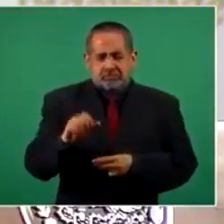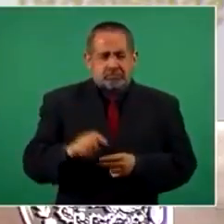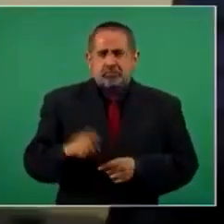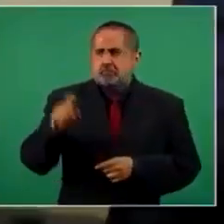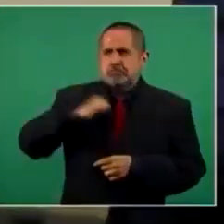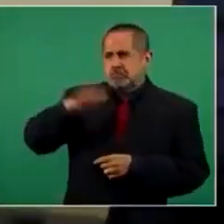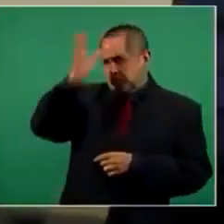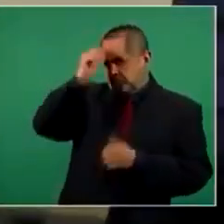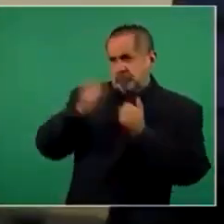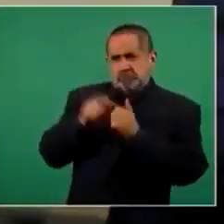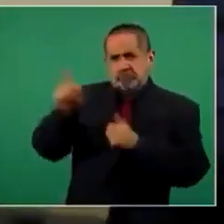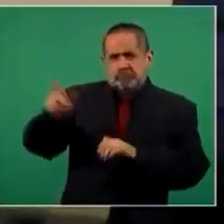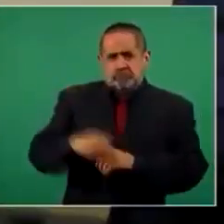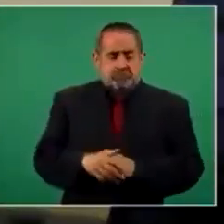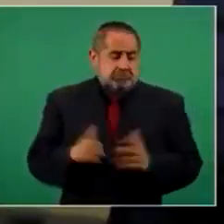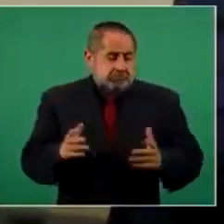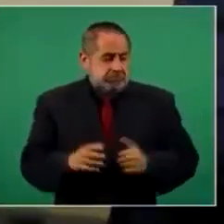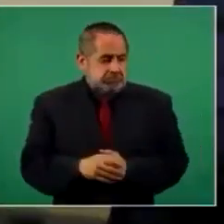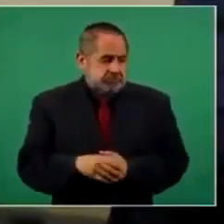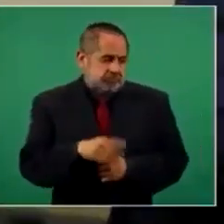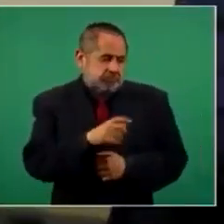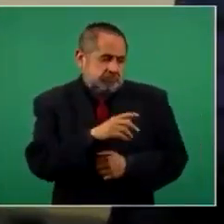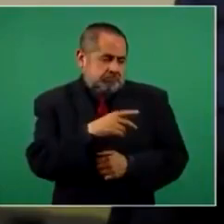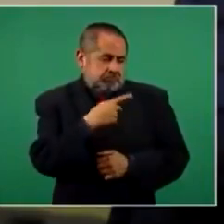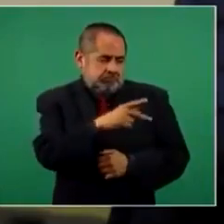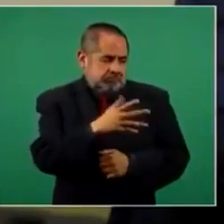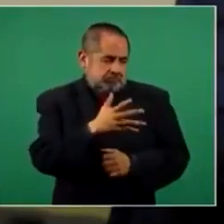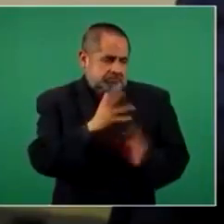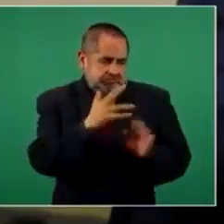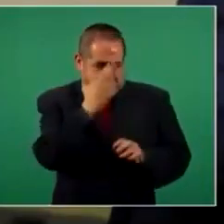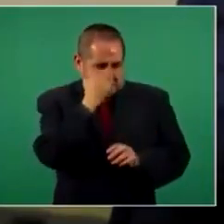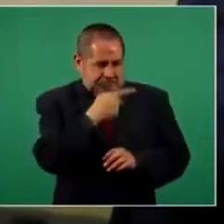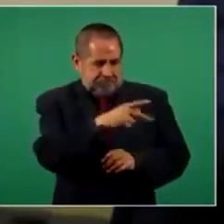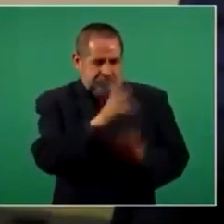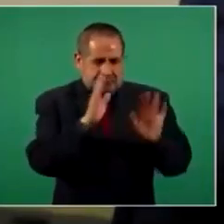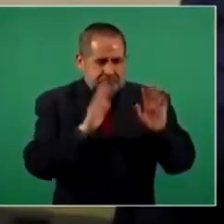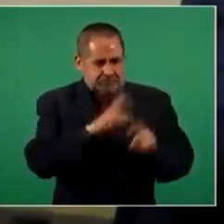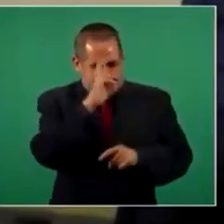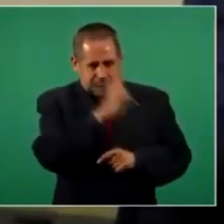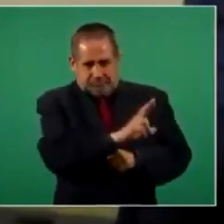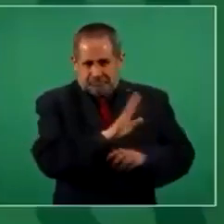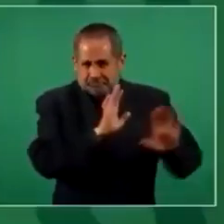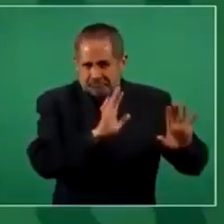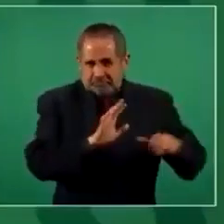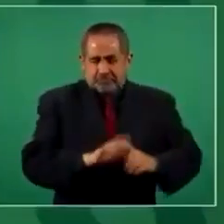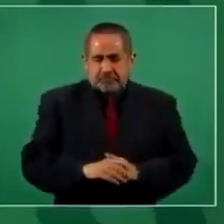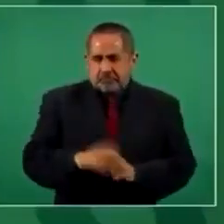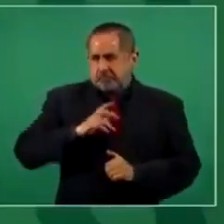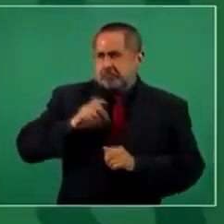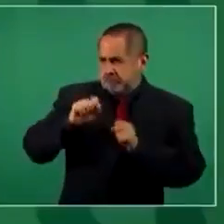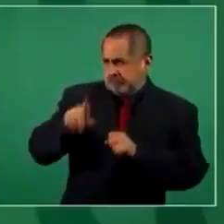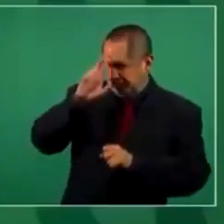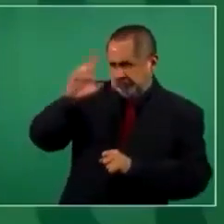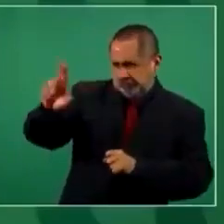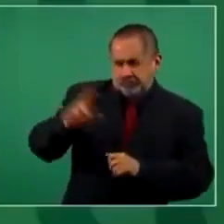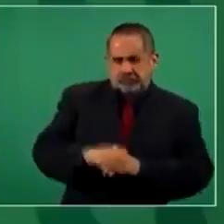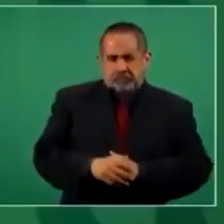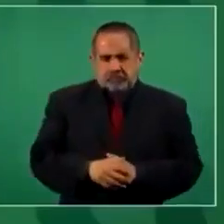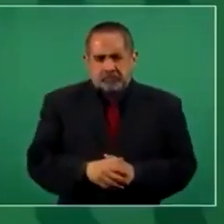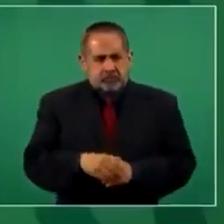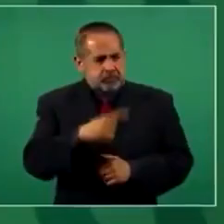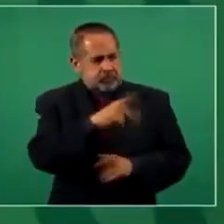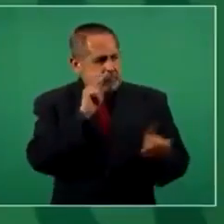comparto su opinión, presidente. No, pues tienes toda la razón. Además, yo respeto tu